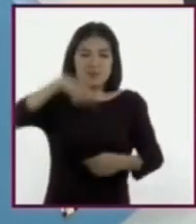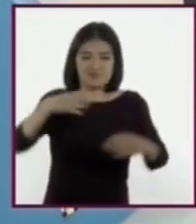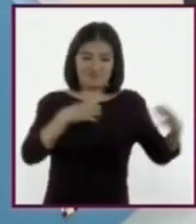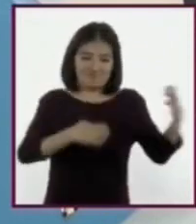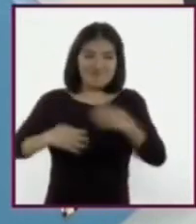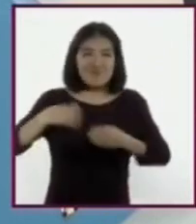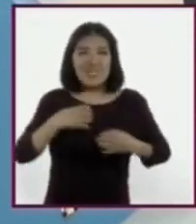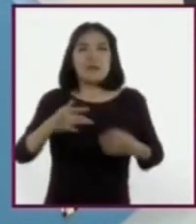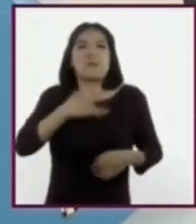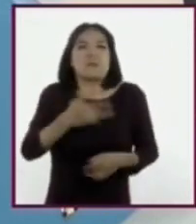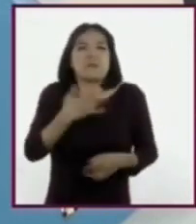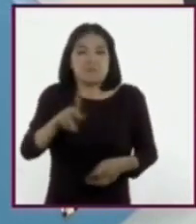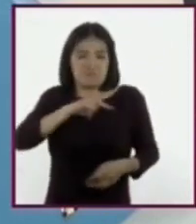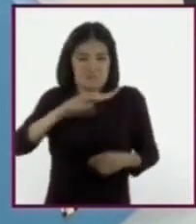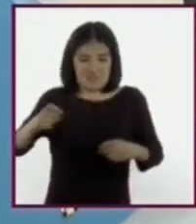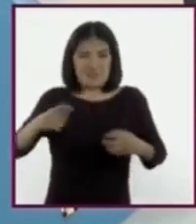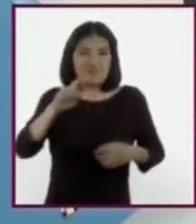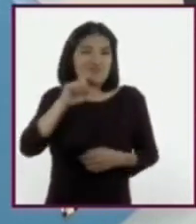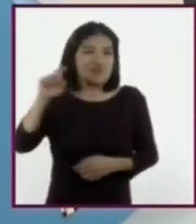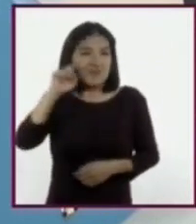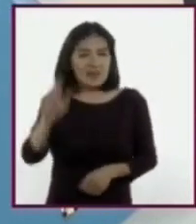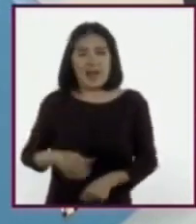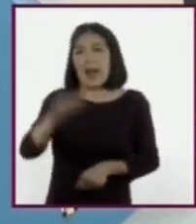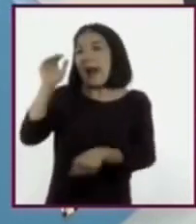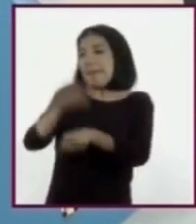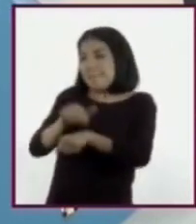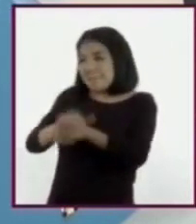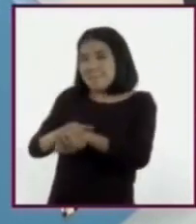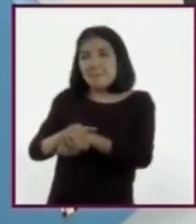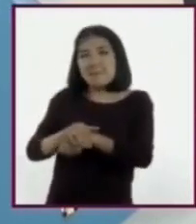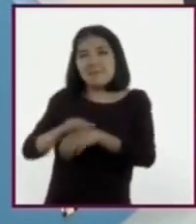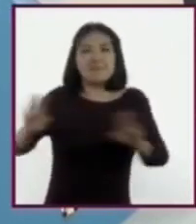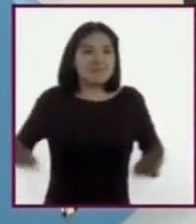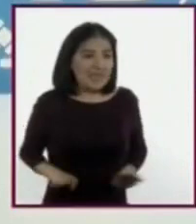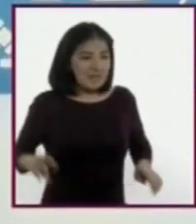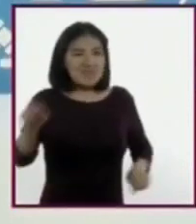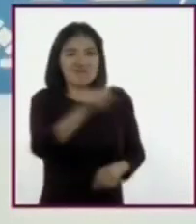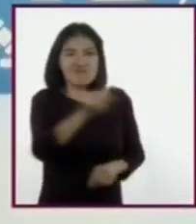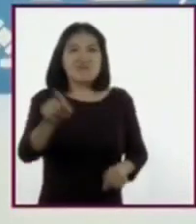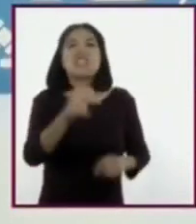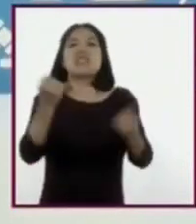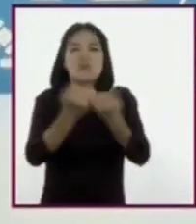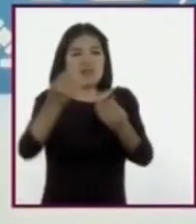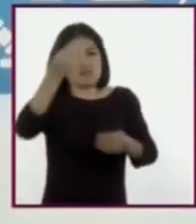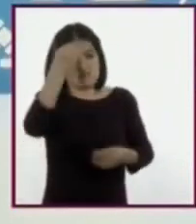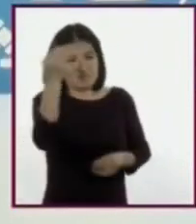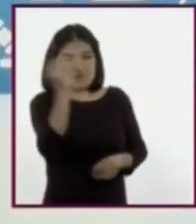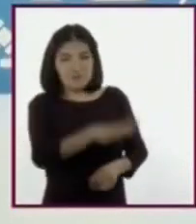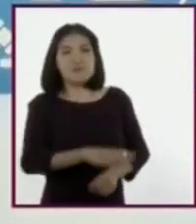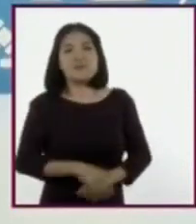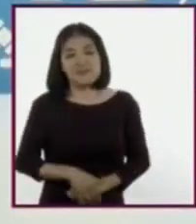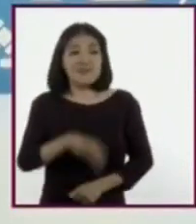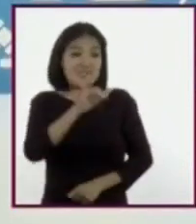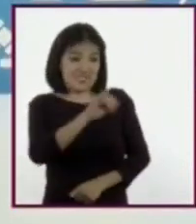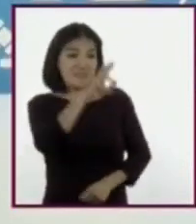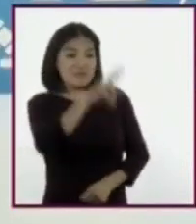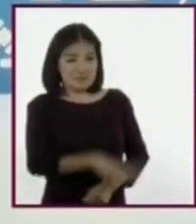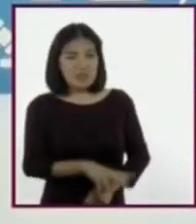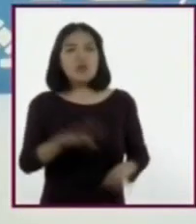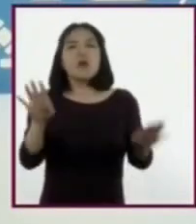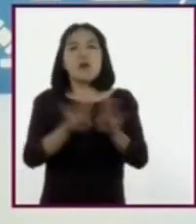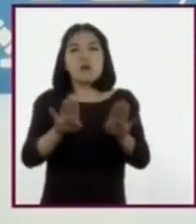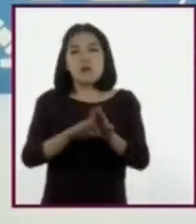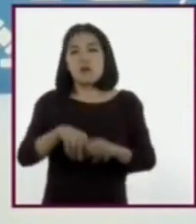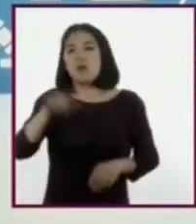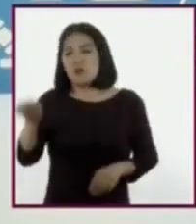sobre su sexualidad. Los amigos o la pareja pueden influir, ¿cierto? Circe. ¿Cómo puede una